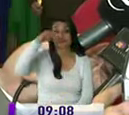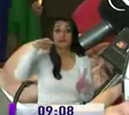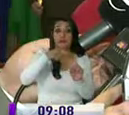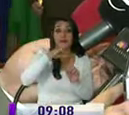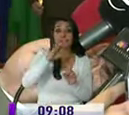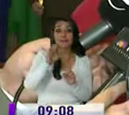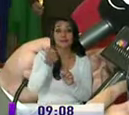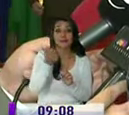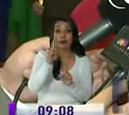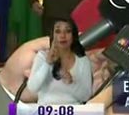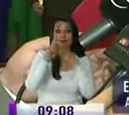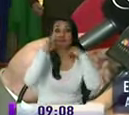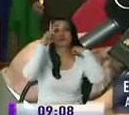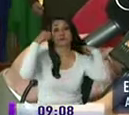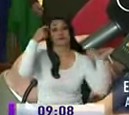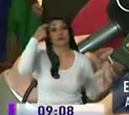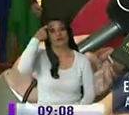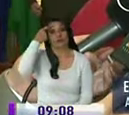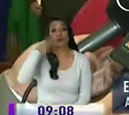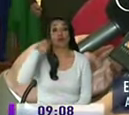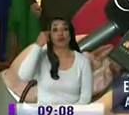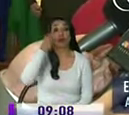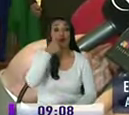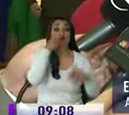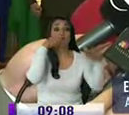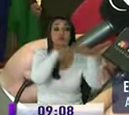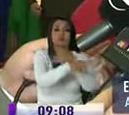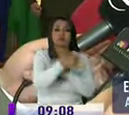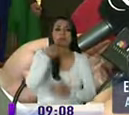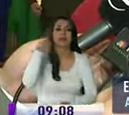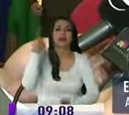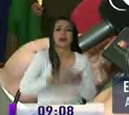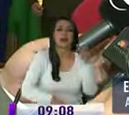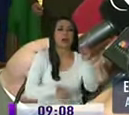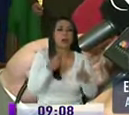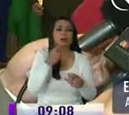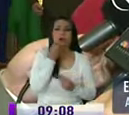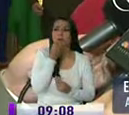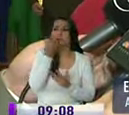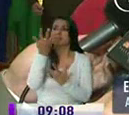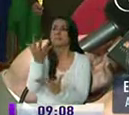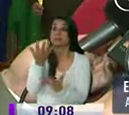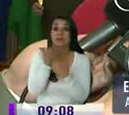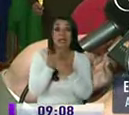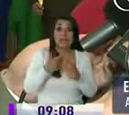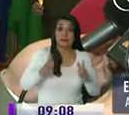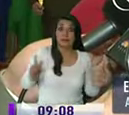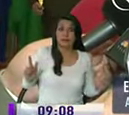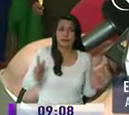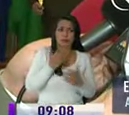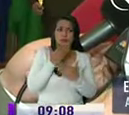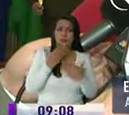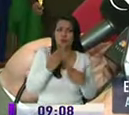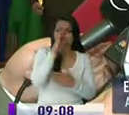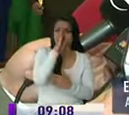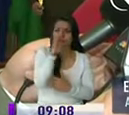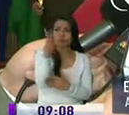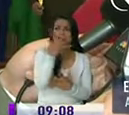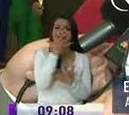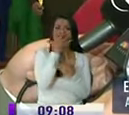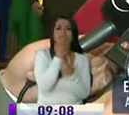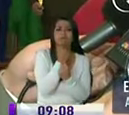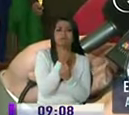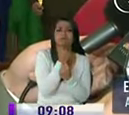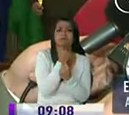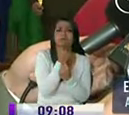invención del correato ha servido única y exclusivamente para callar voces de gente libre de gente honesta que se ha opuesto a este